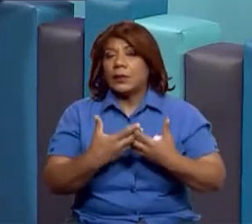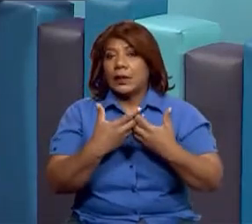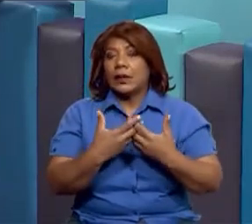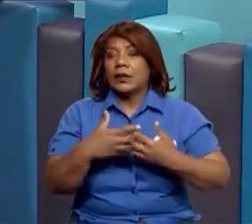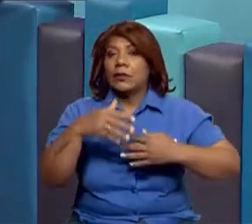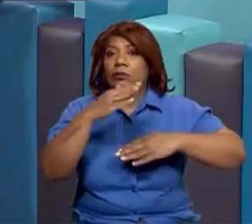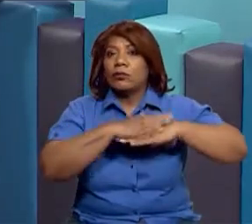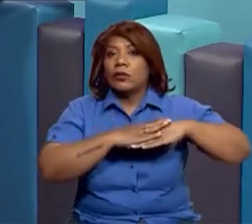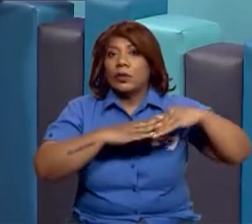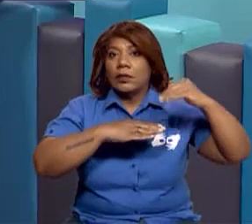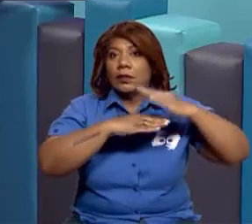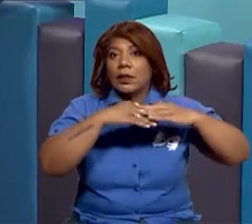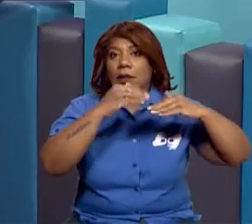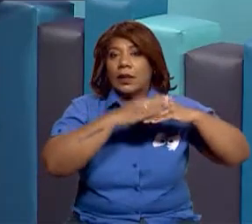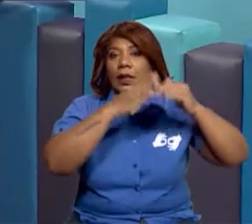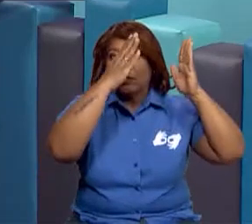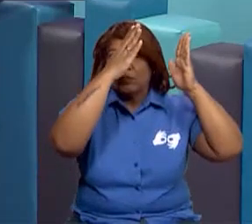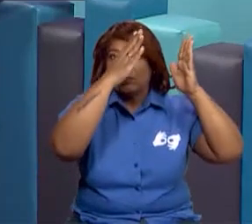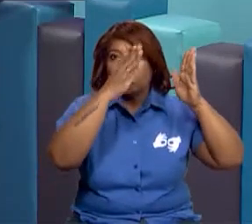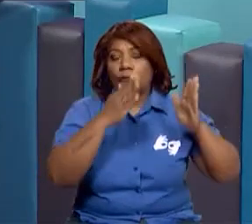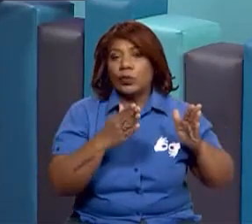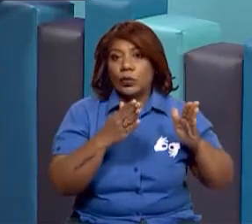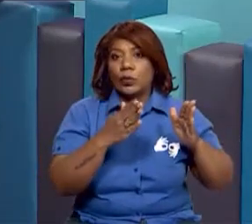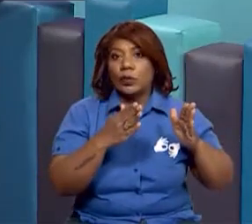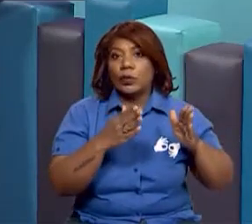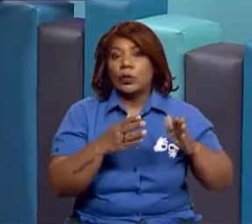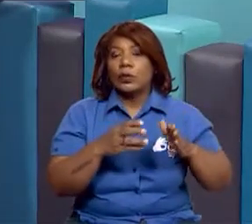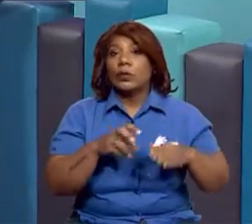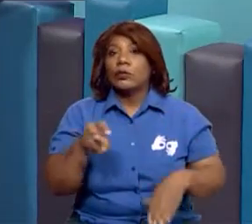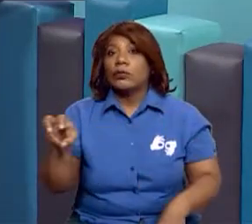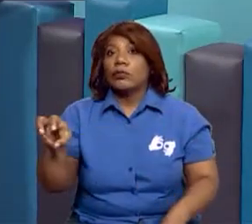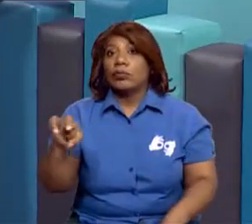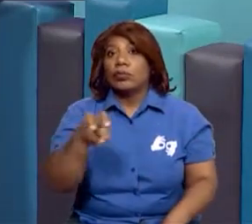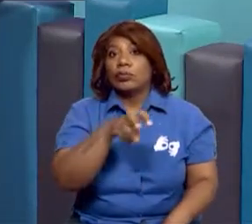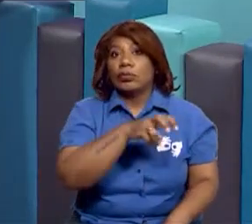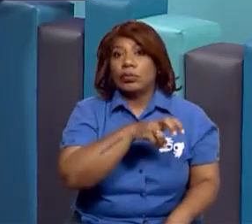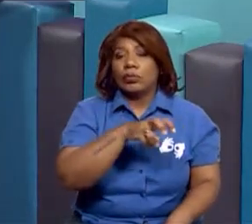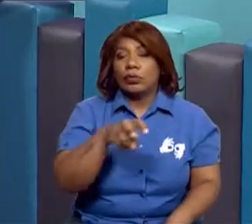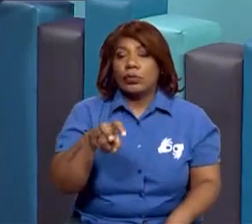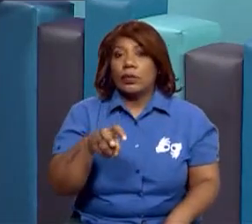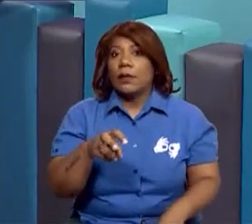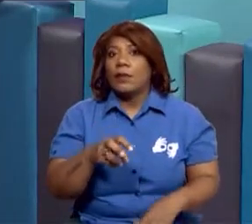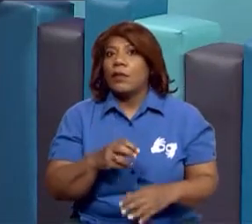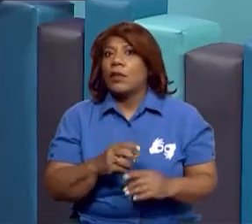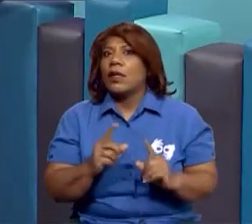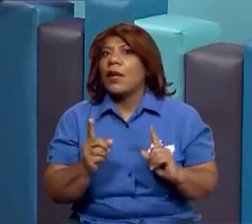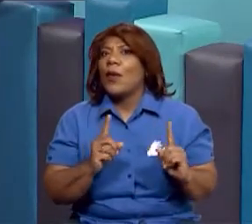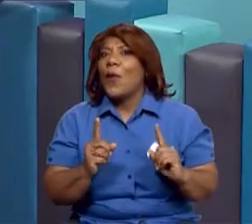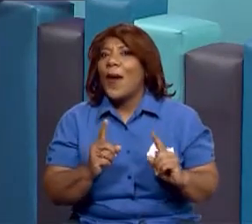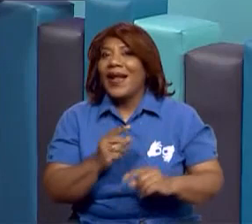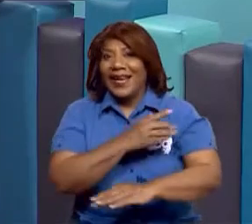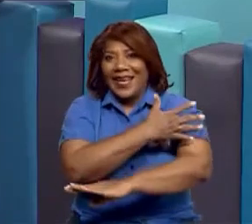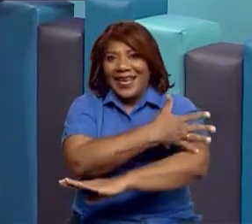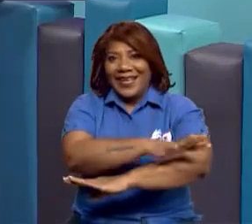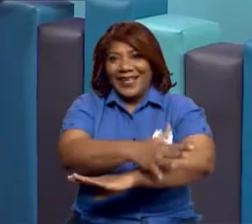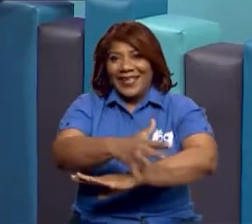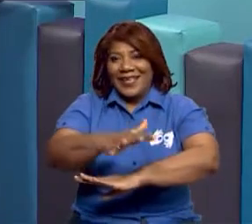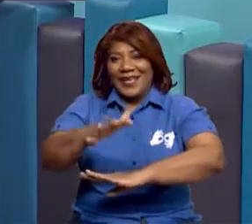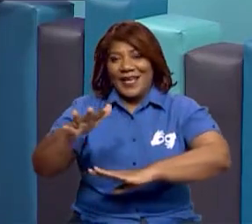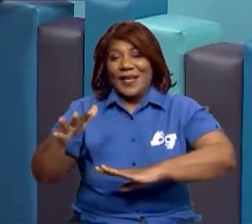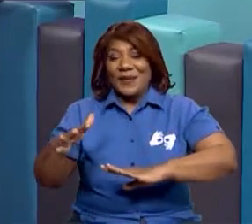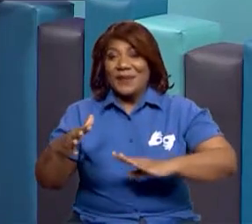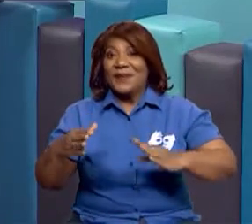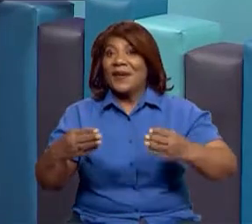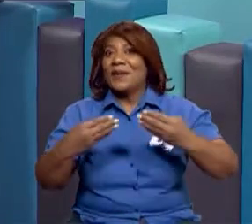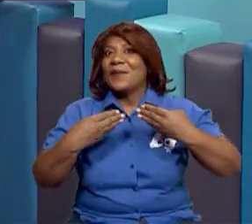construcción o también puede ser el transporte marítimo. Porque nosotros recuerden que somos un país de